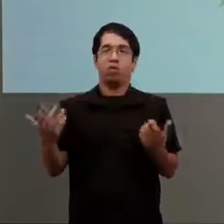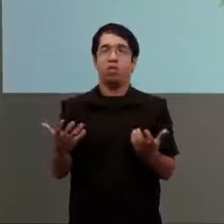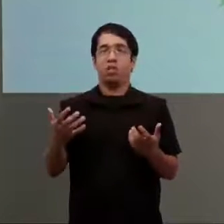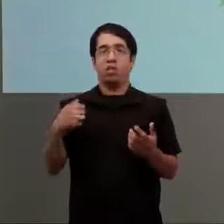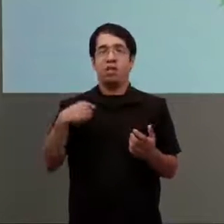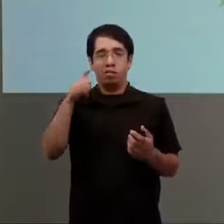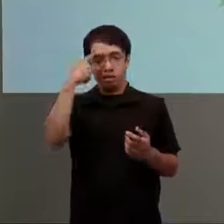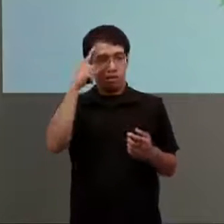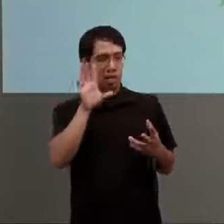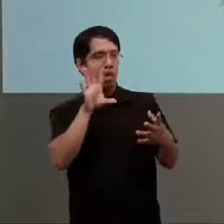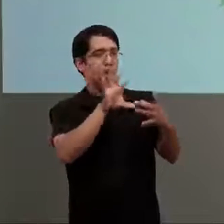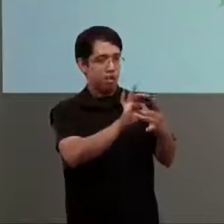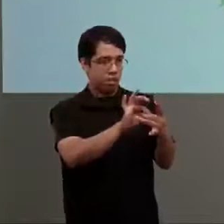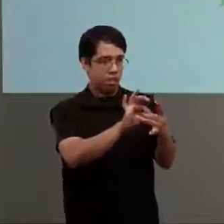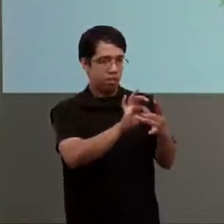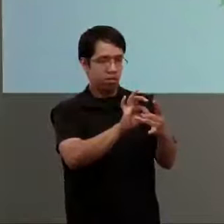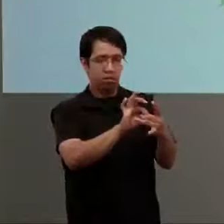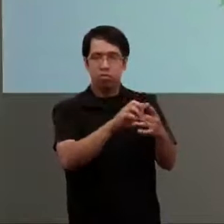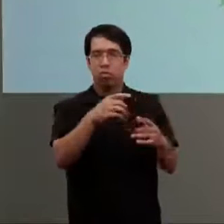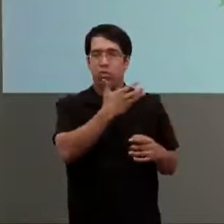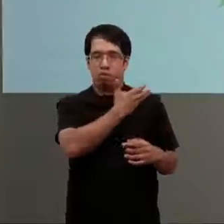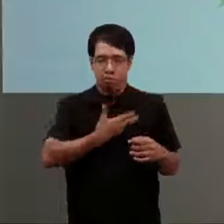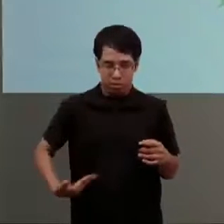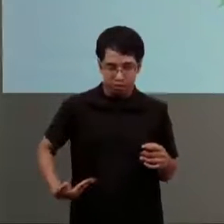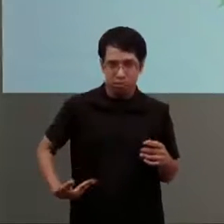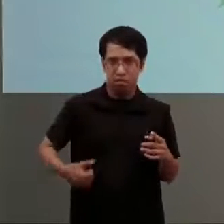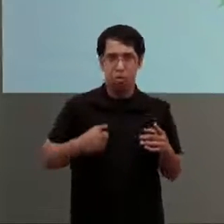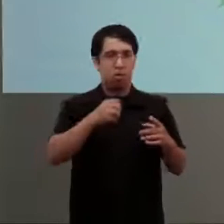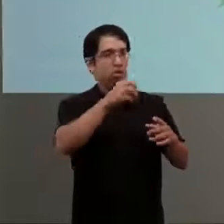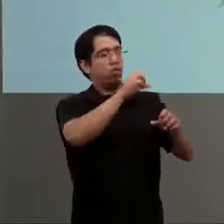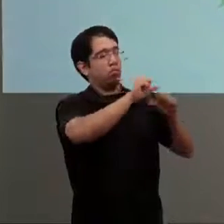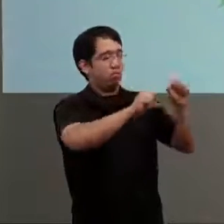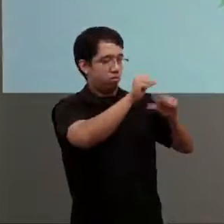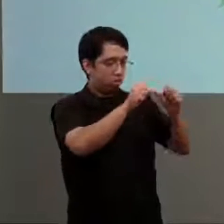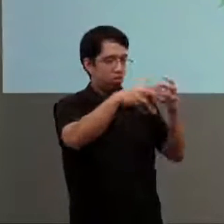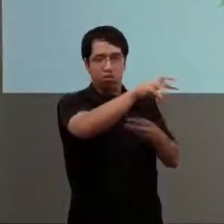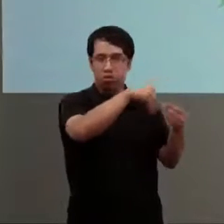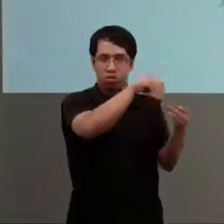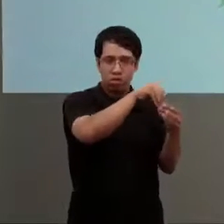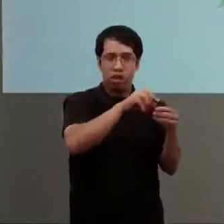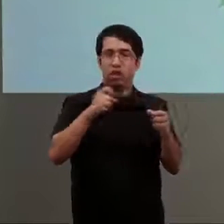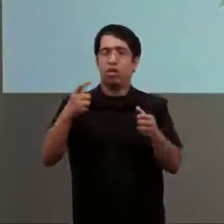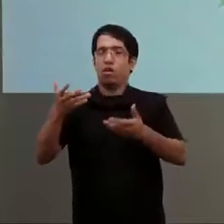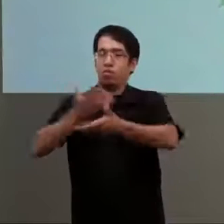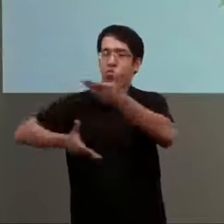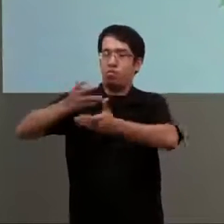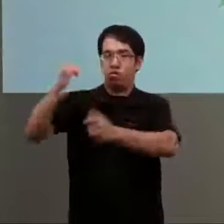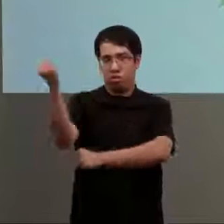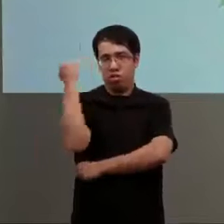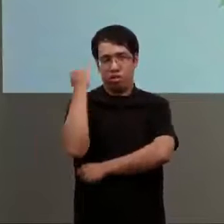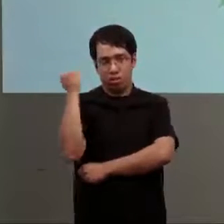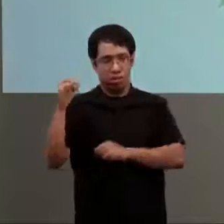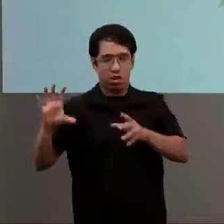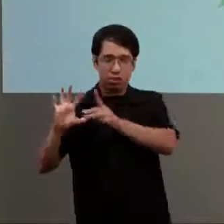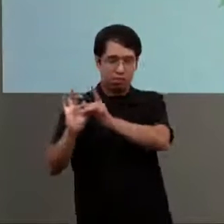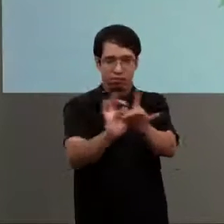alianza la alianza entre el gobierno la sociedad civil organizada y la cooperación internacional realmente